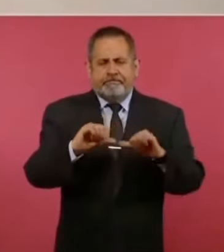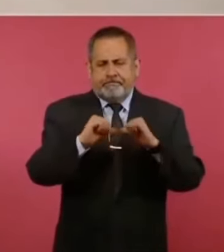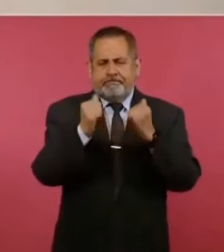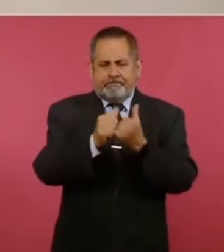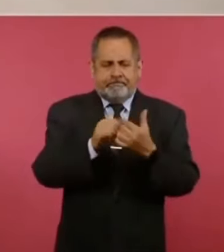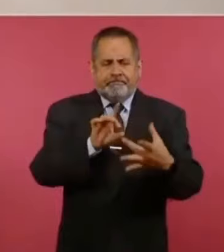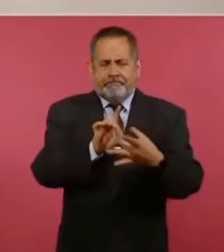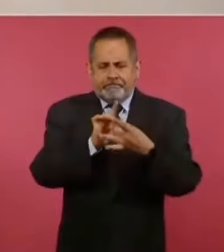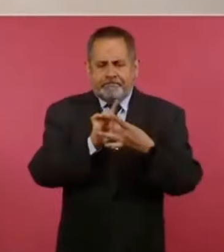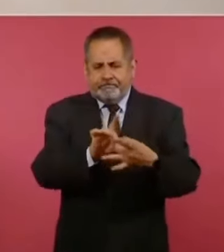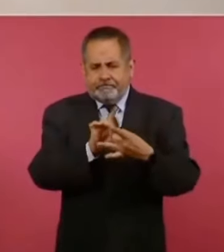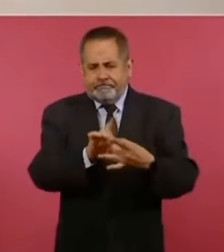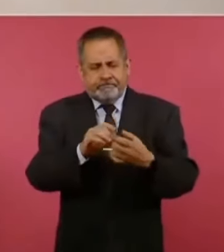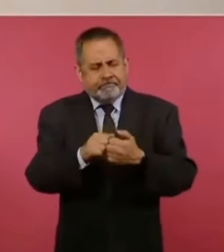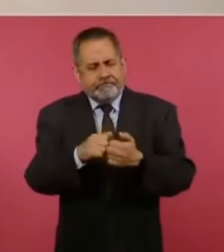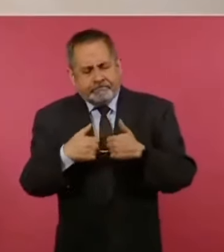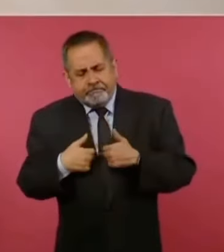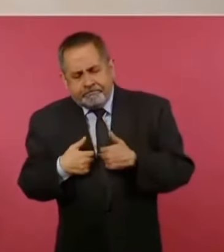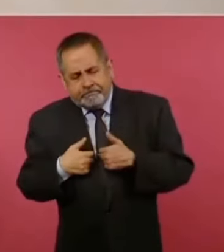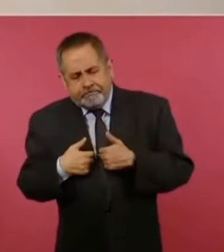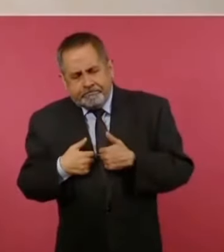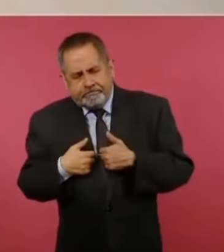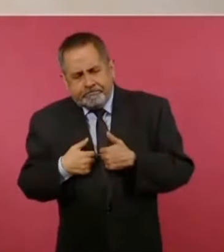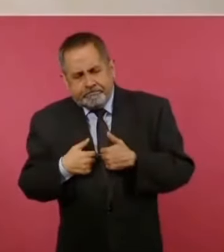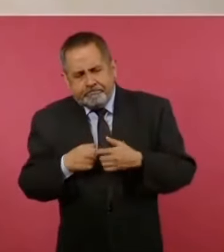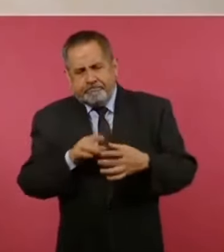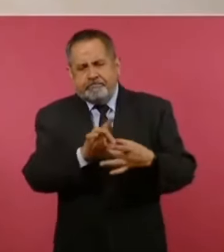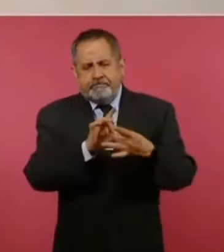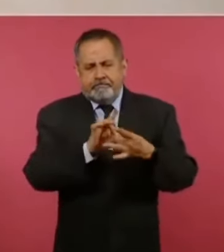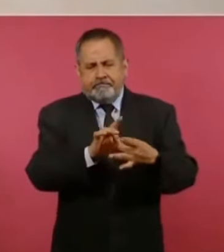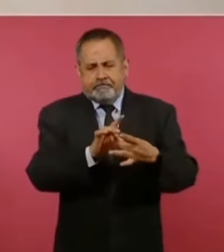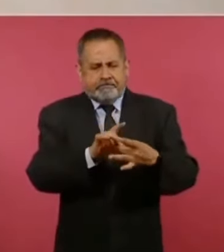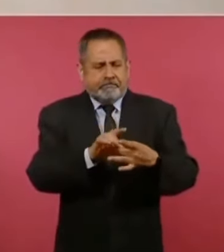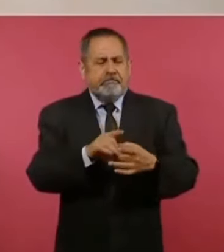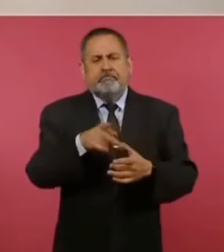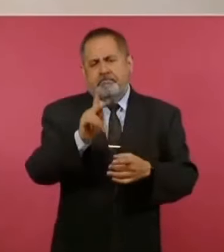pero, pues, como todas las organizaciones, hay corrientes